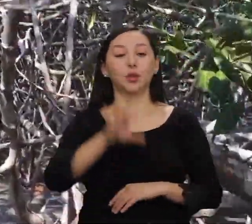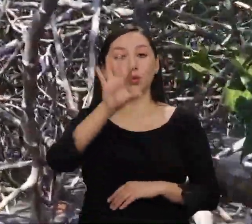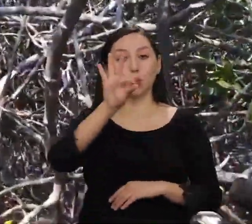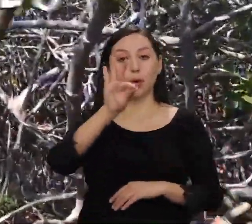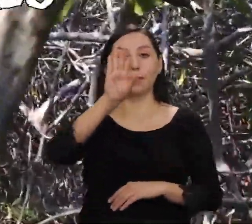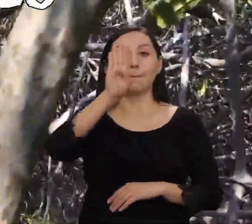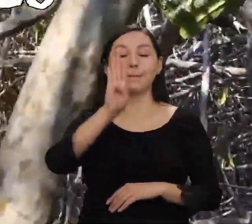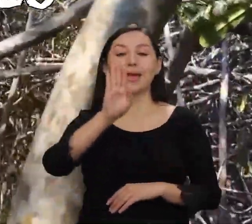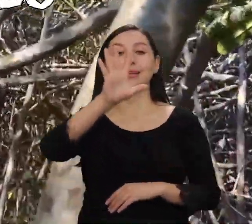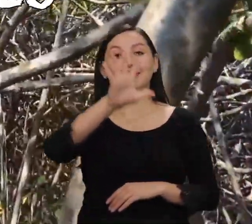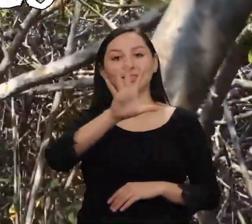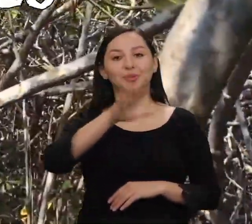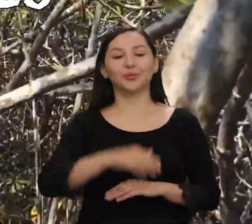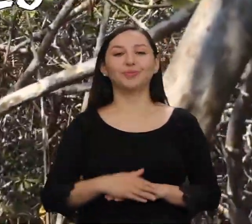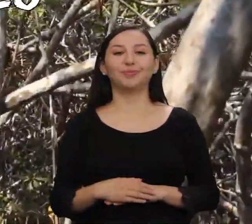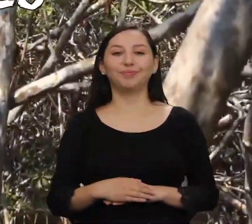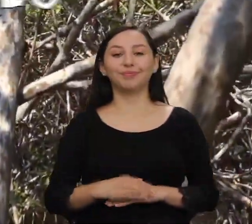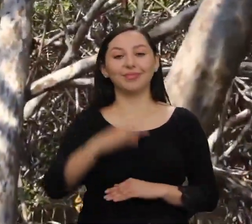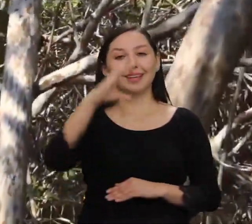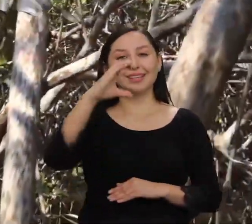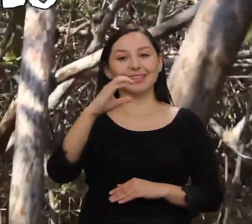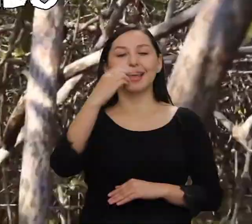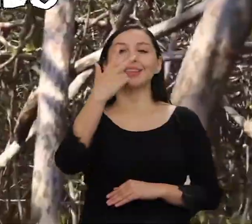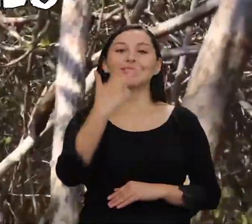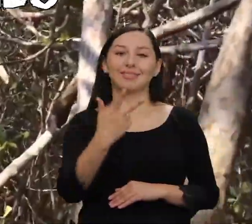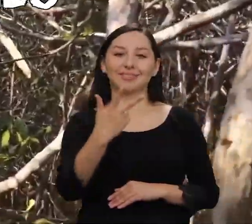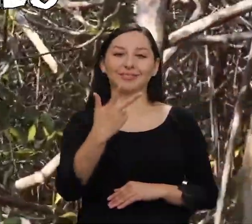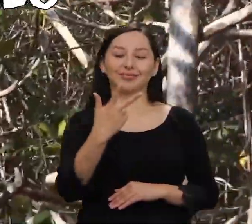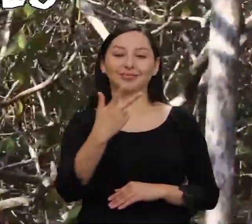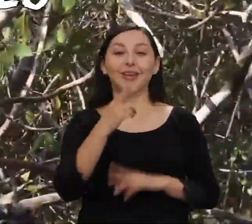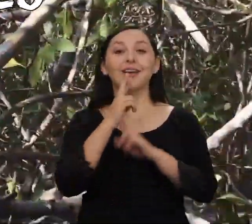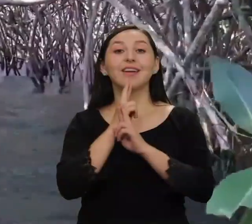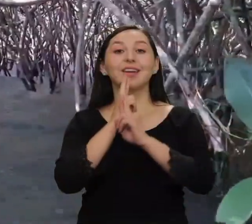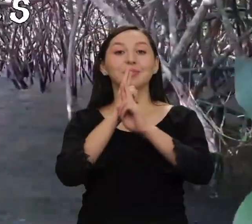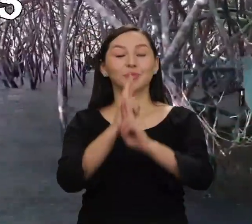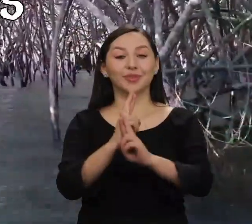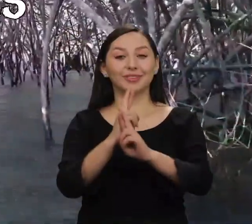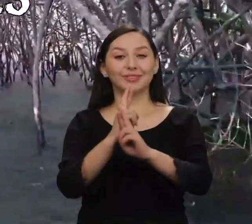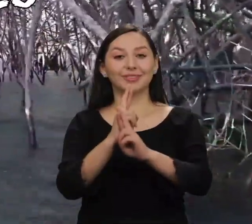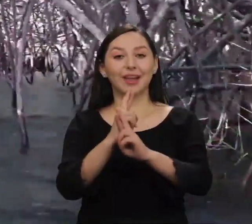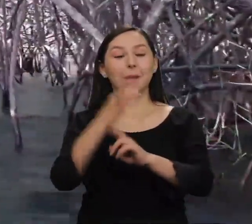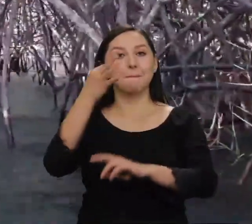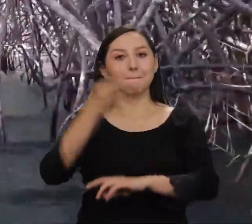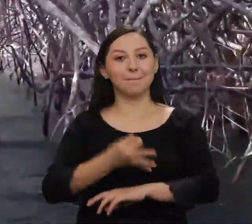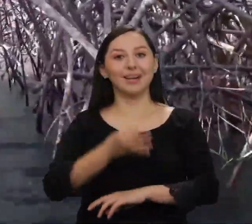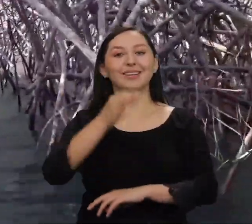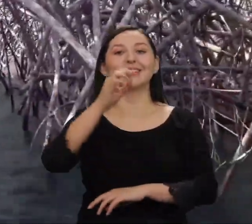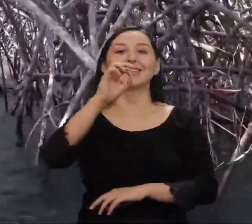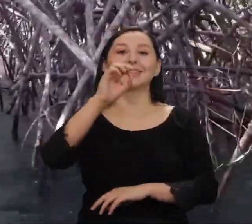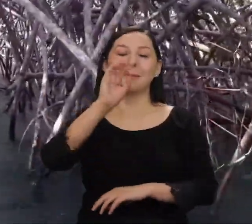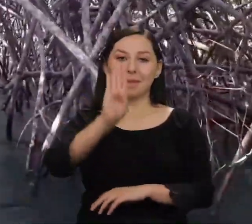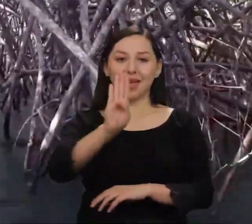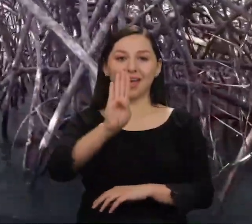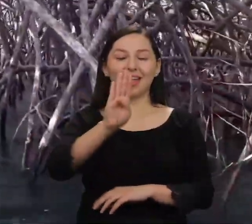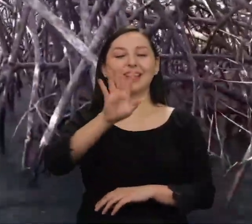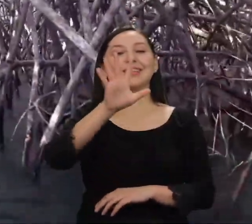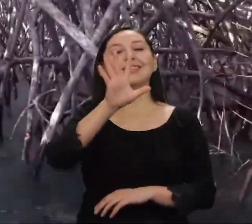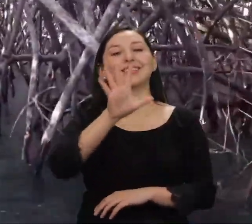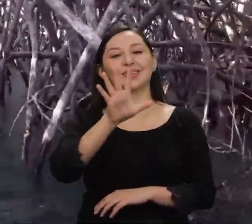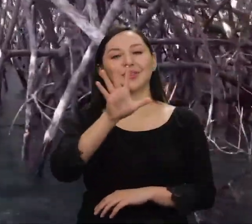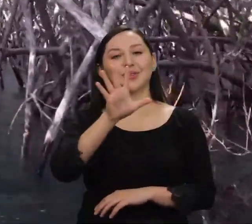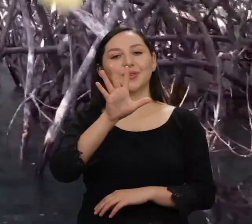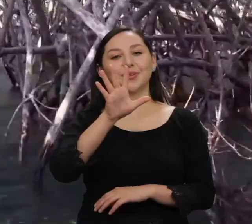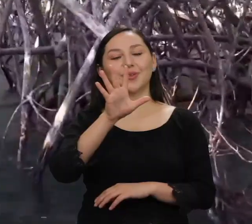Opción B, 5 Opción C, 3 La respuesta correcta es la opción B